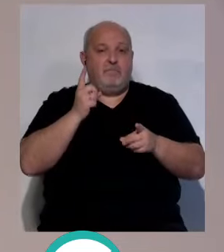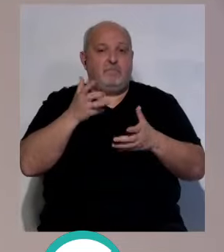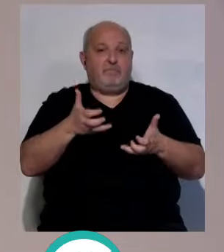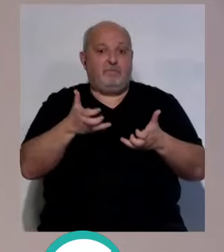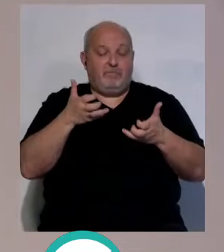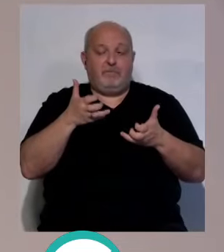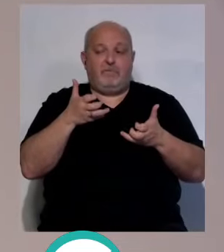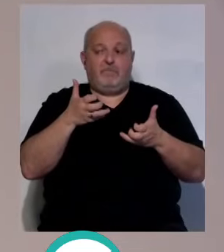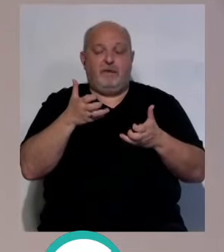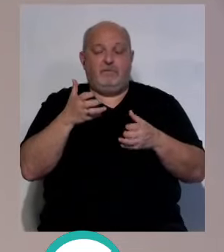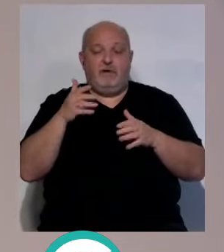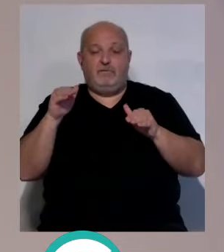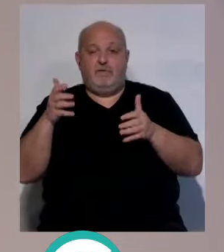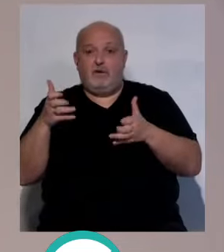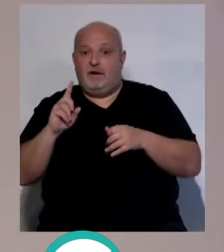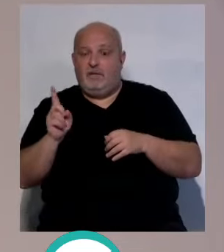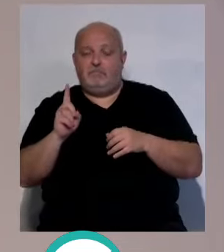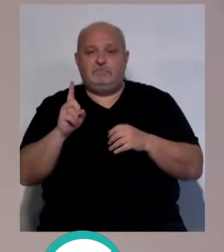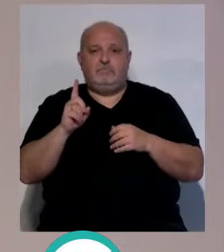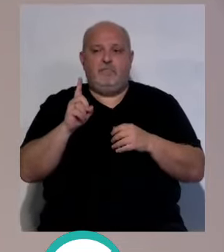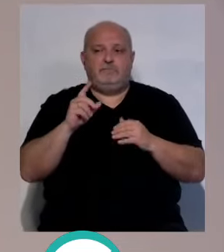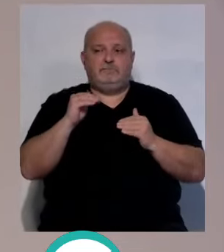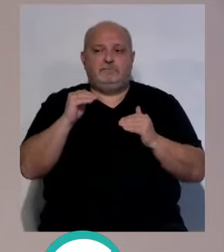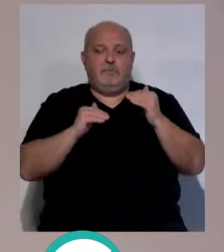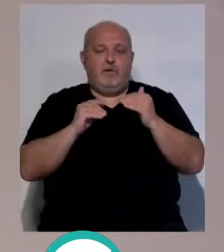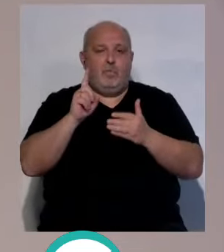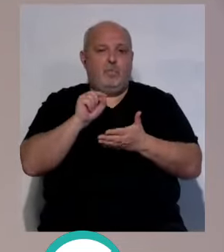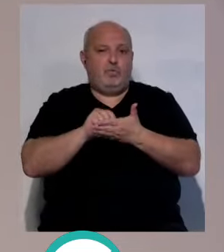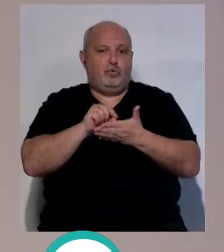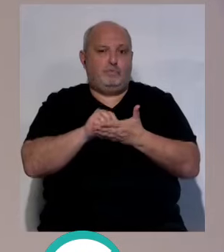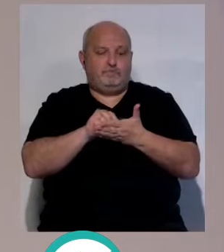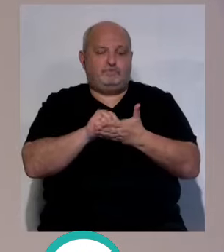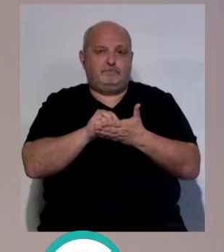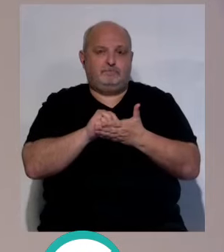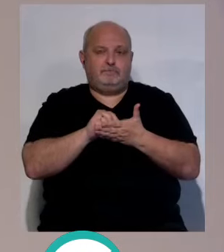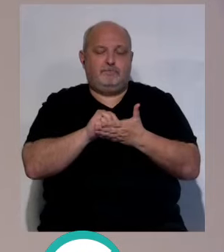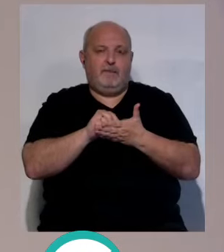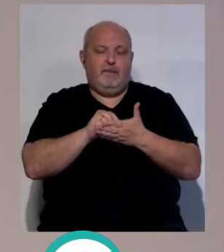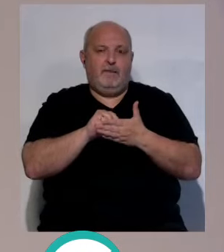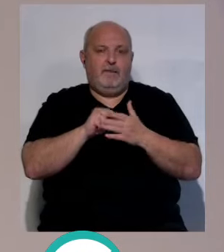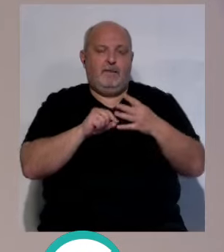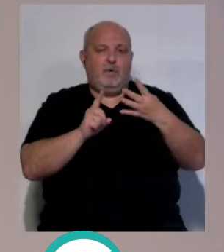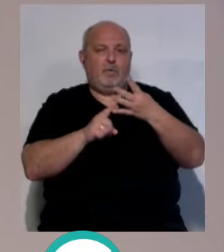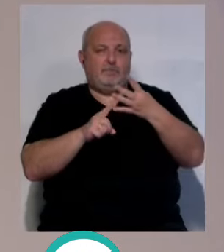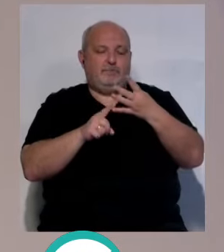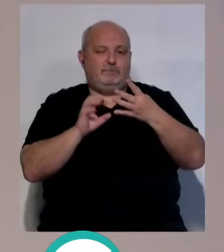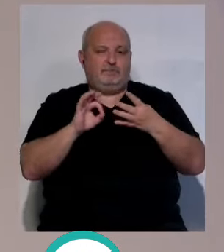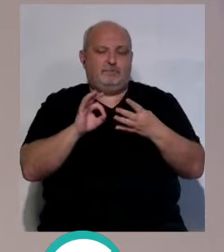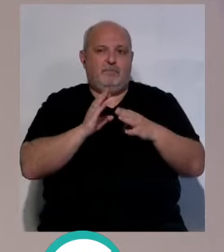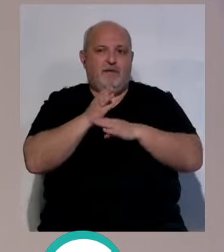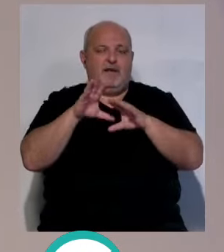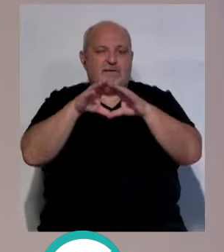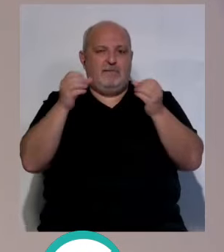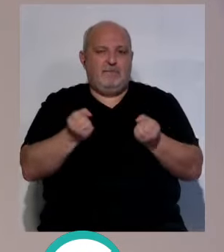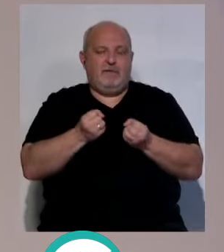y él no gana, pues se puede poner a un punto en el puesto de cuarto para entrar en la Champions.